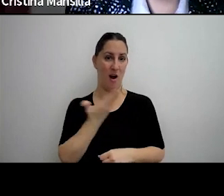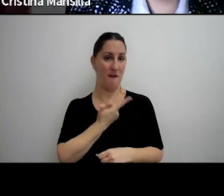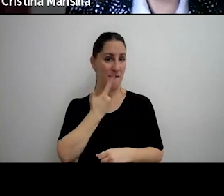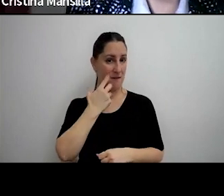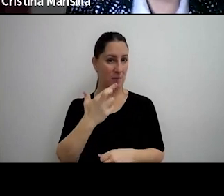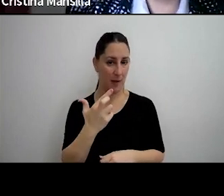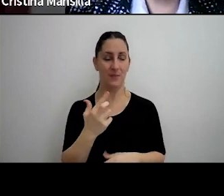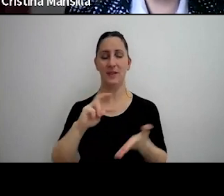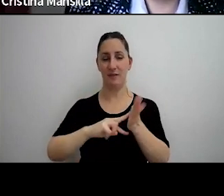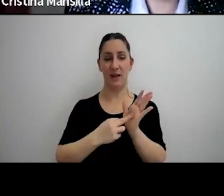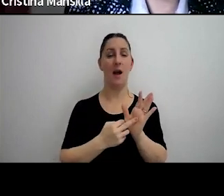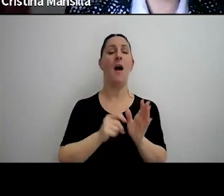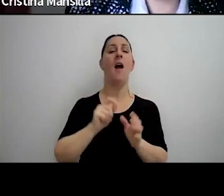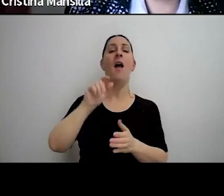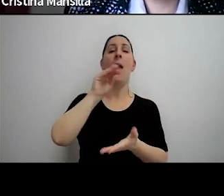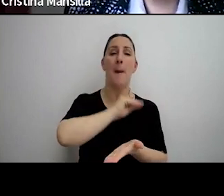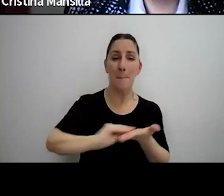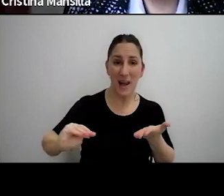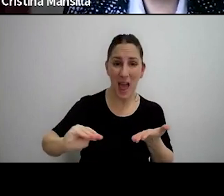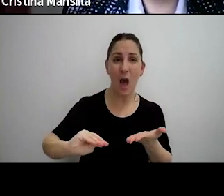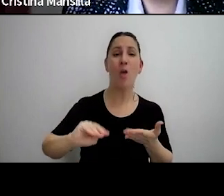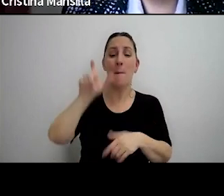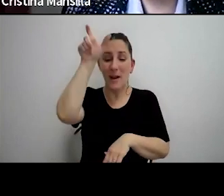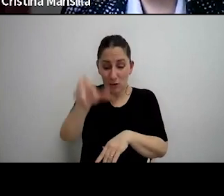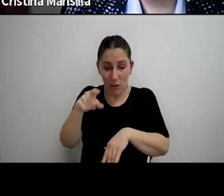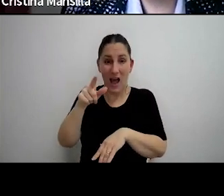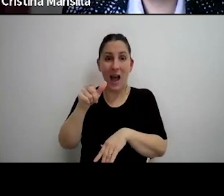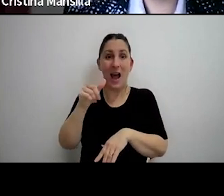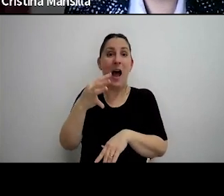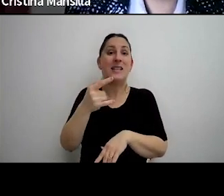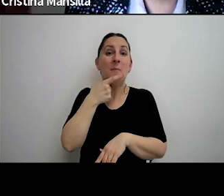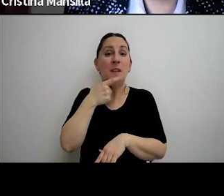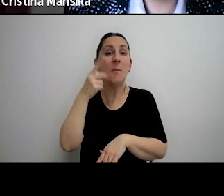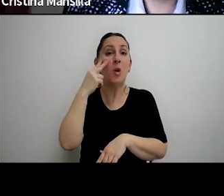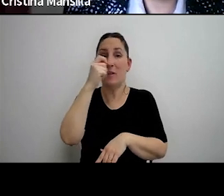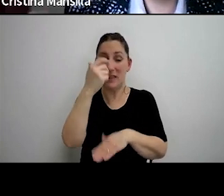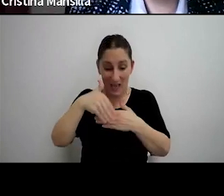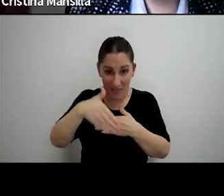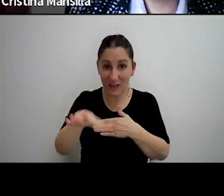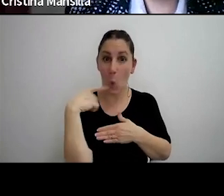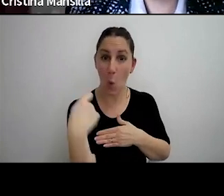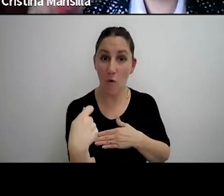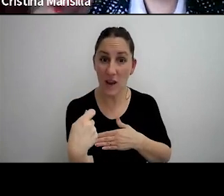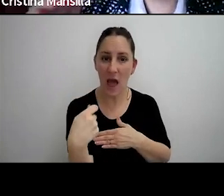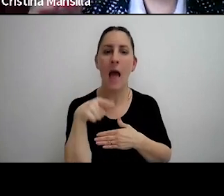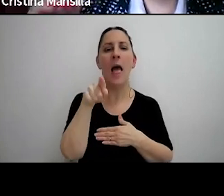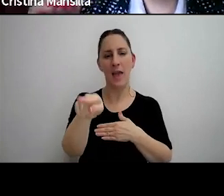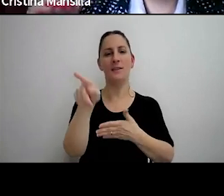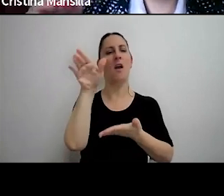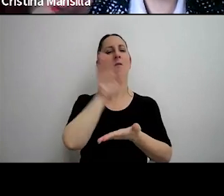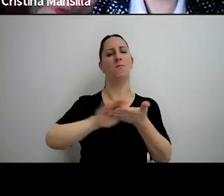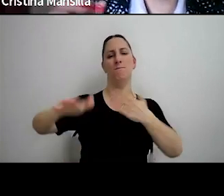todo aquel empleado que se jubile a partir de septiembre de 2023 va a tener este nuevo